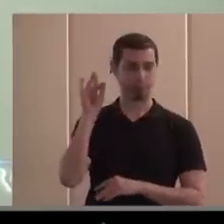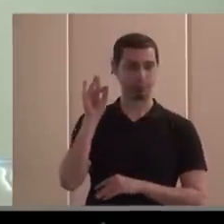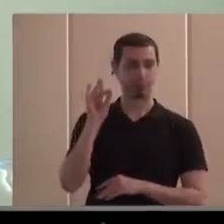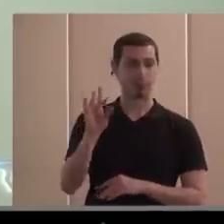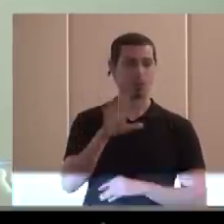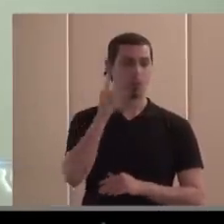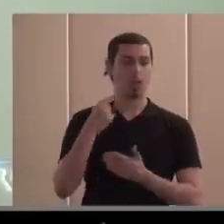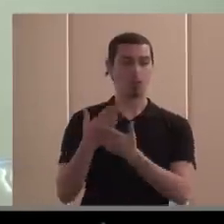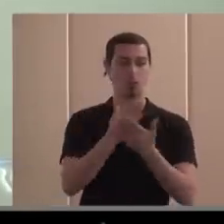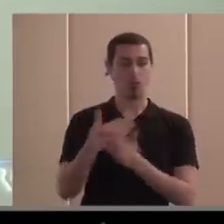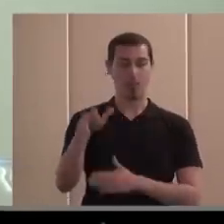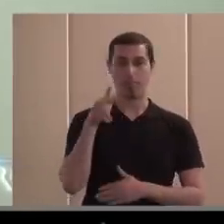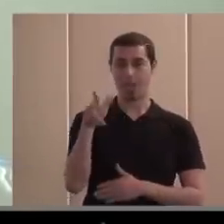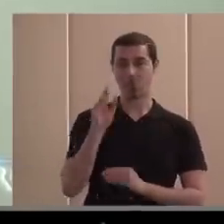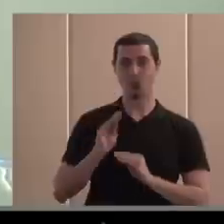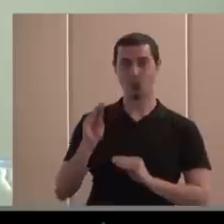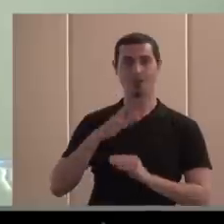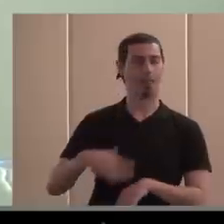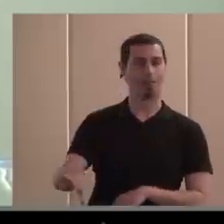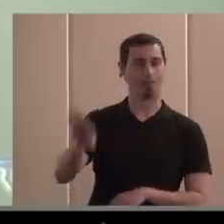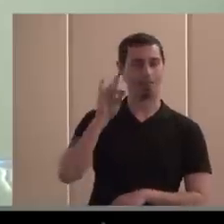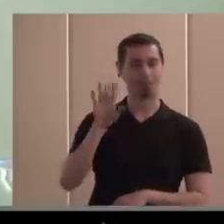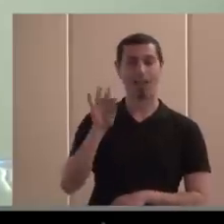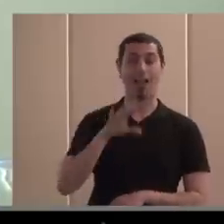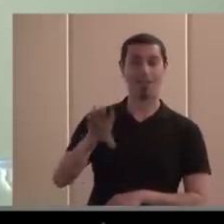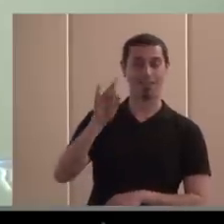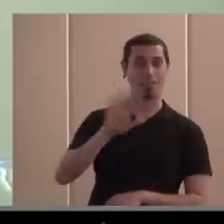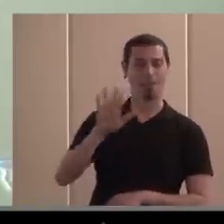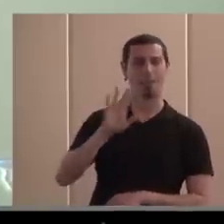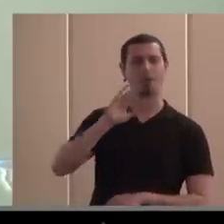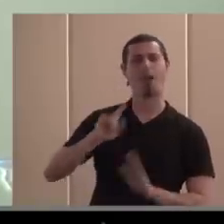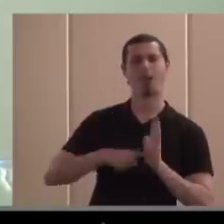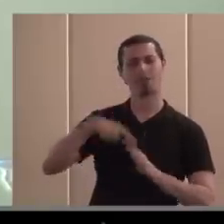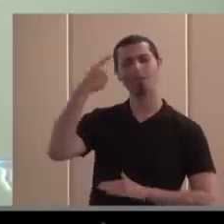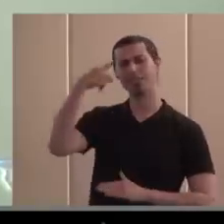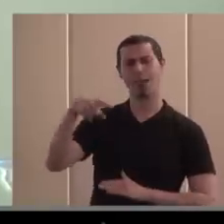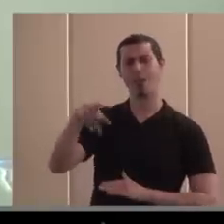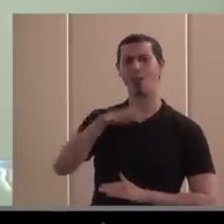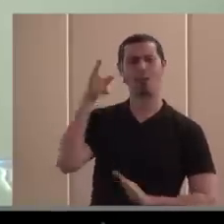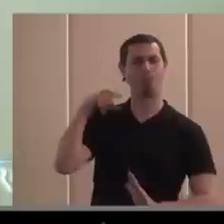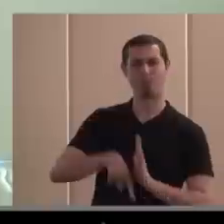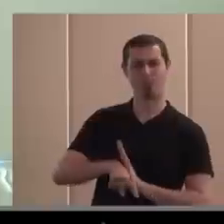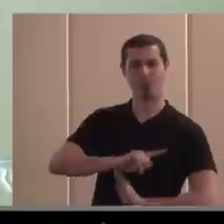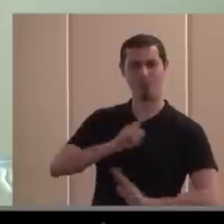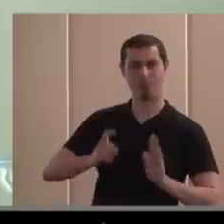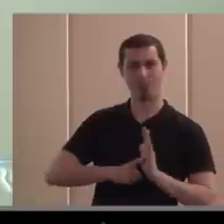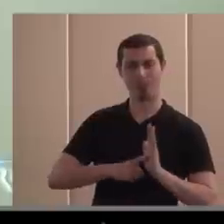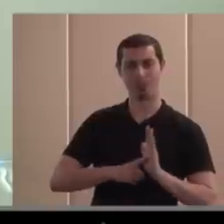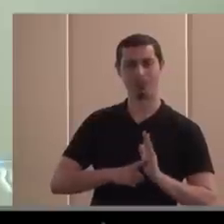Según la ley tal, pero Luis acierta. Pero es que además no solo acierta, sino que se la sabe. Y se la sabe en profundidad. Con lo cual